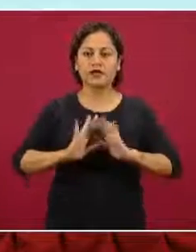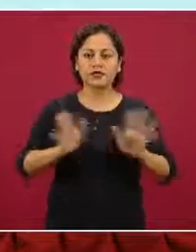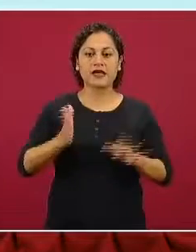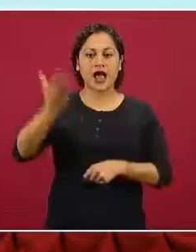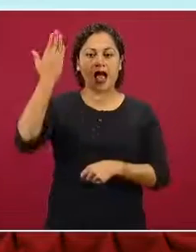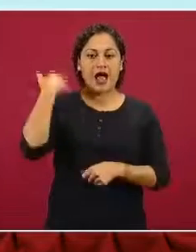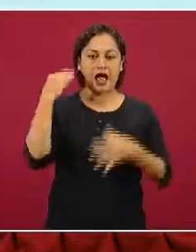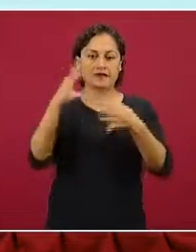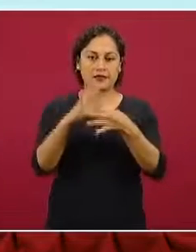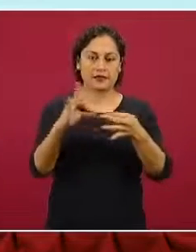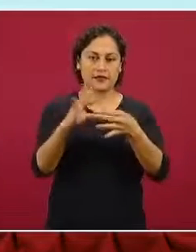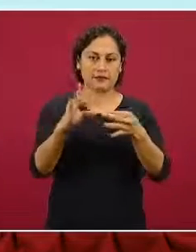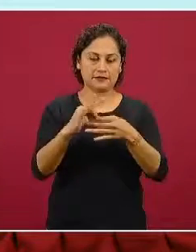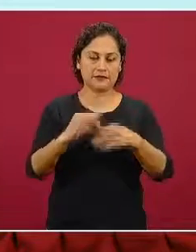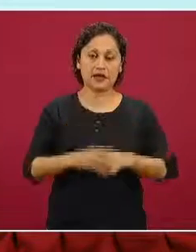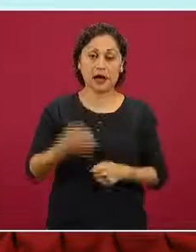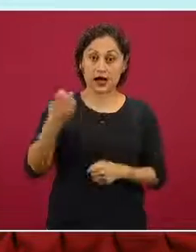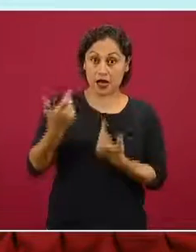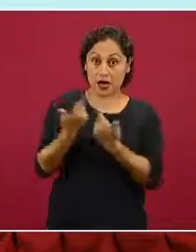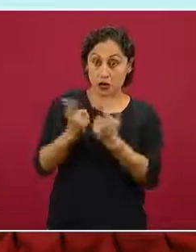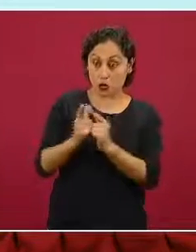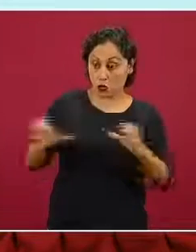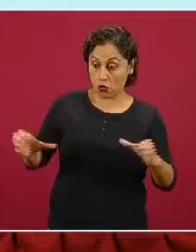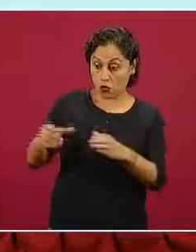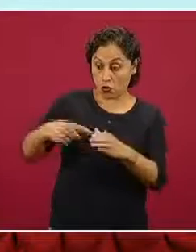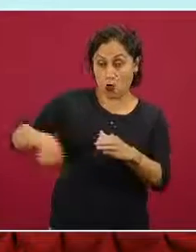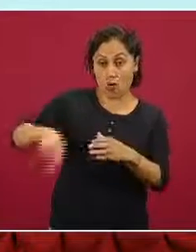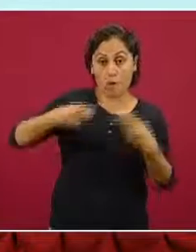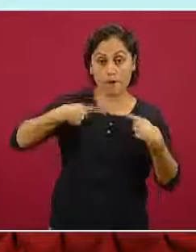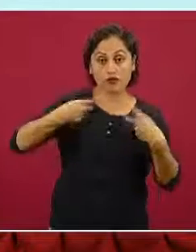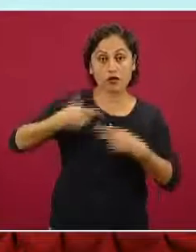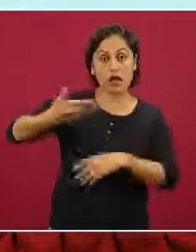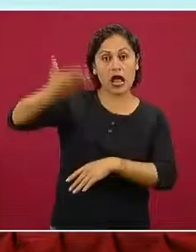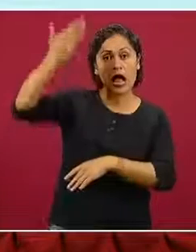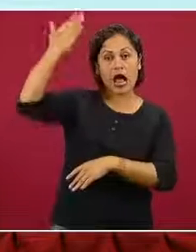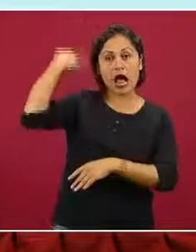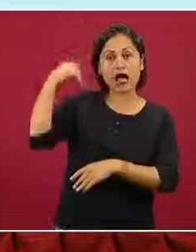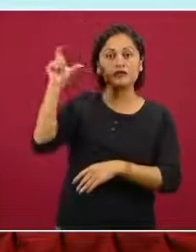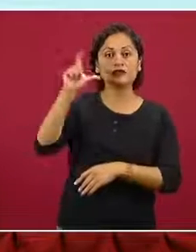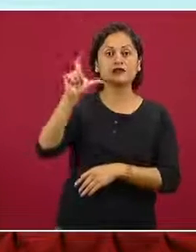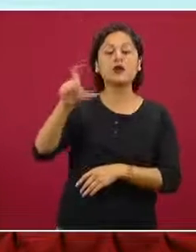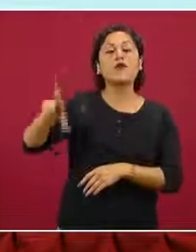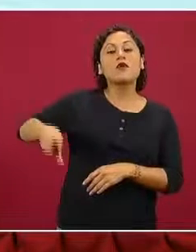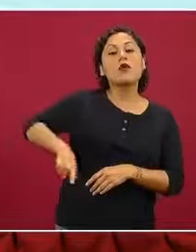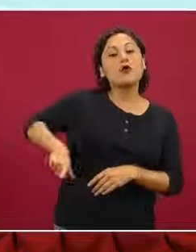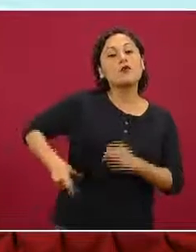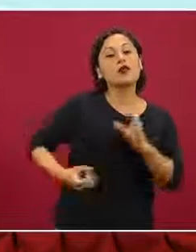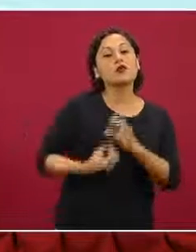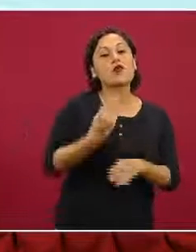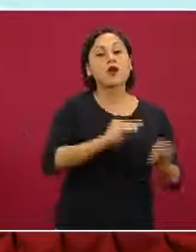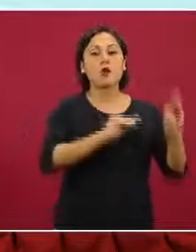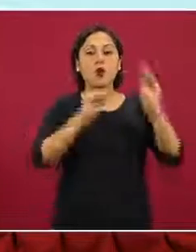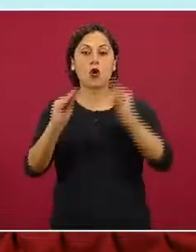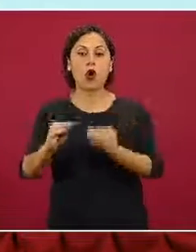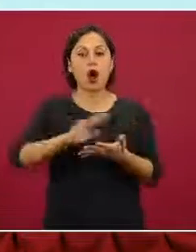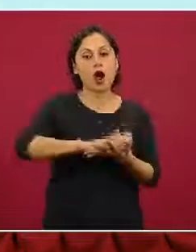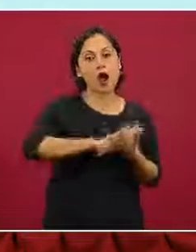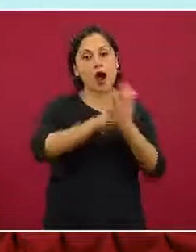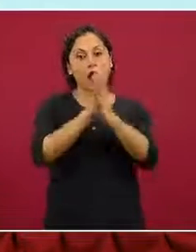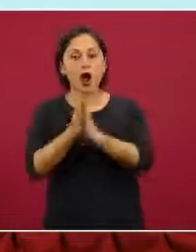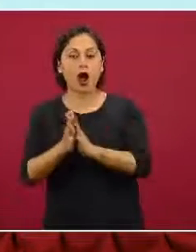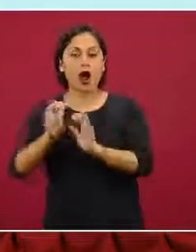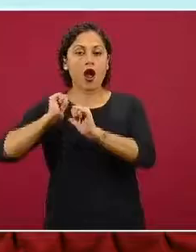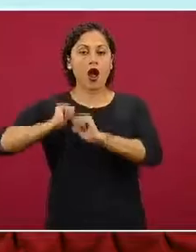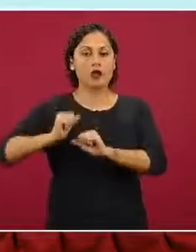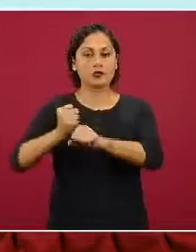comentado, es un grupo que se instaló, se planeó desde la transición, se instaló por primera vez coordinado desde la Secretaría